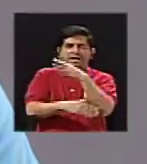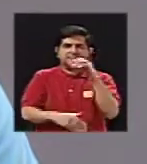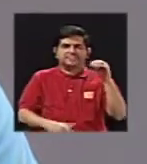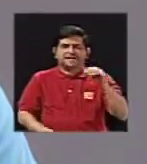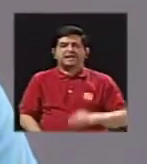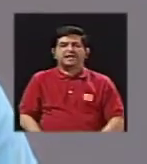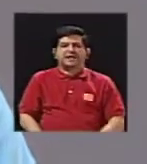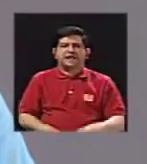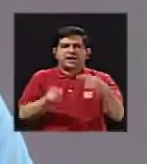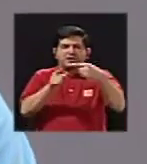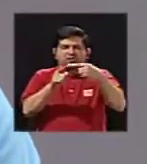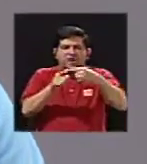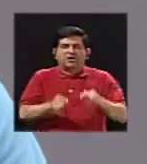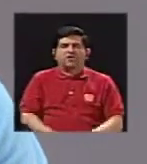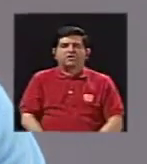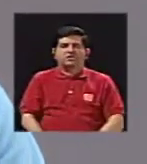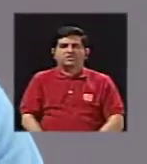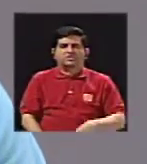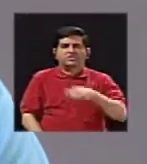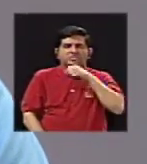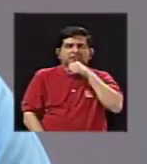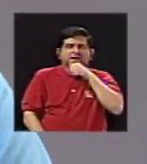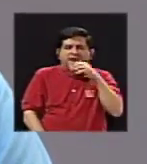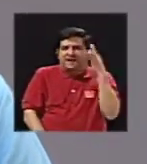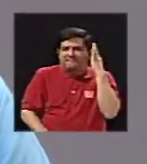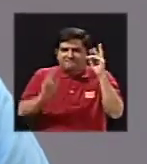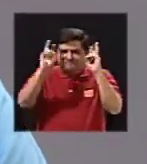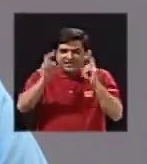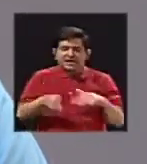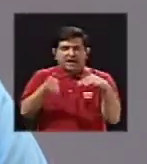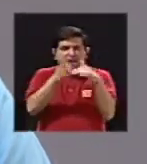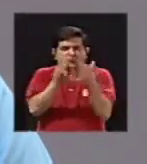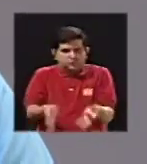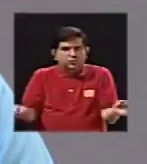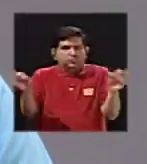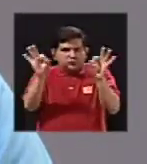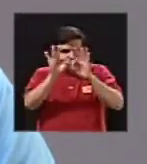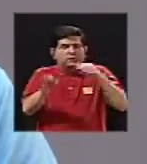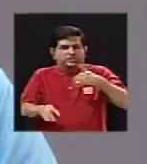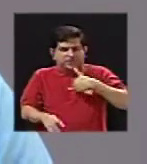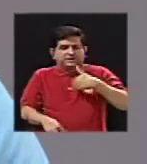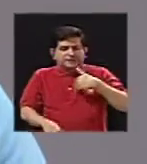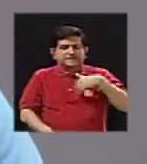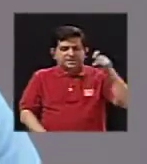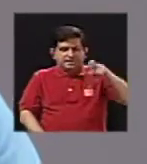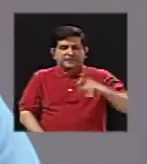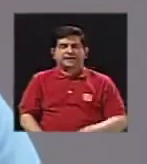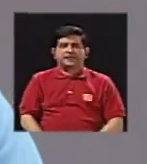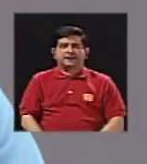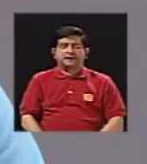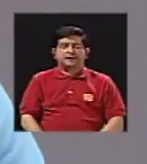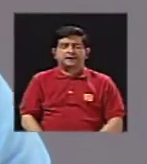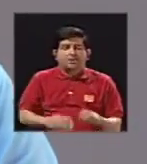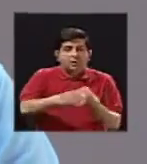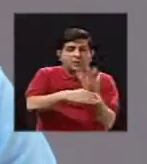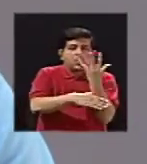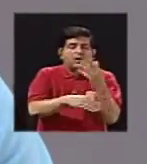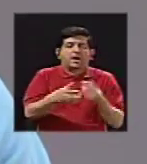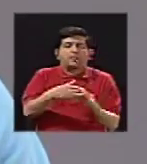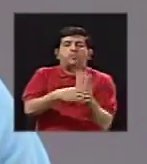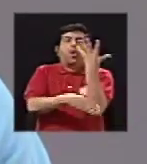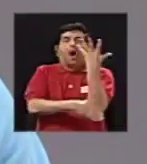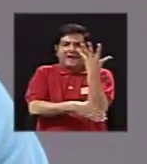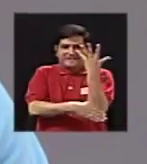Rincón de la Vija sean, pues, muy llamativos para los estudios que estamos haciendo. En el caso del volcán Puaz, pues, tenemos desde el